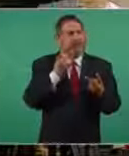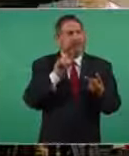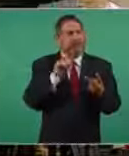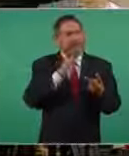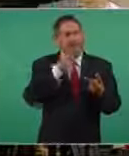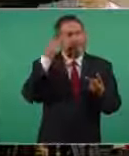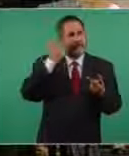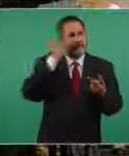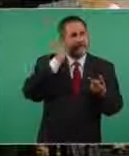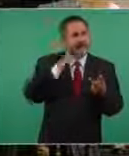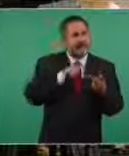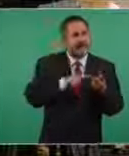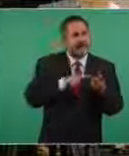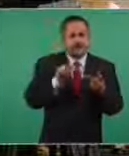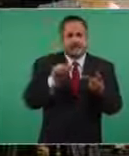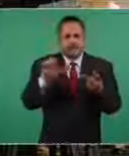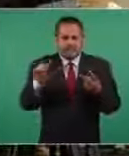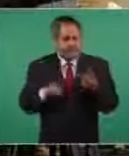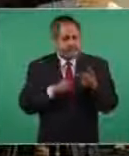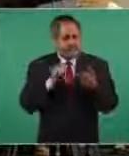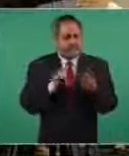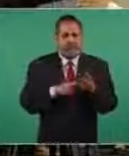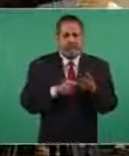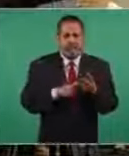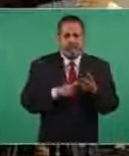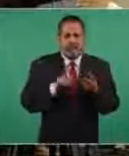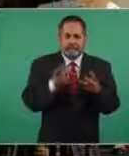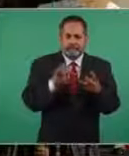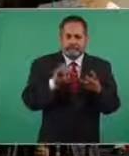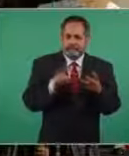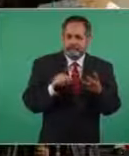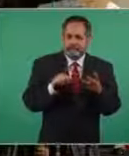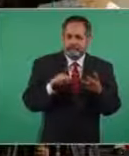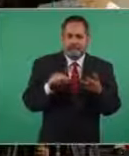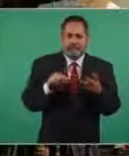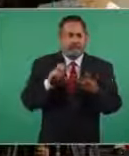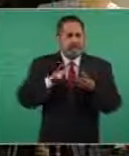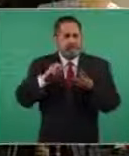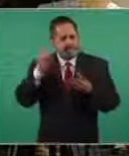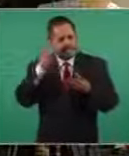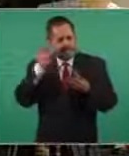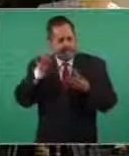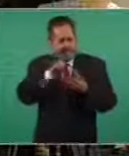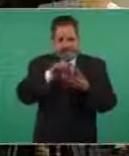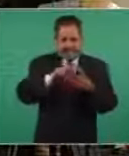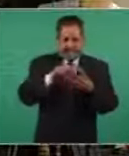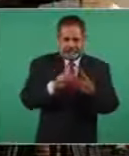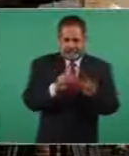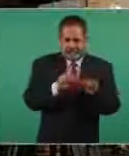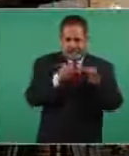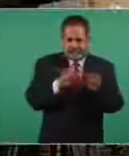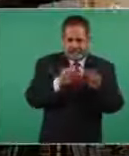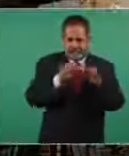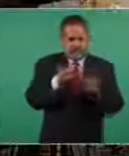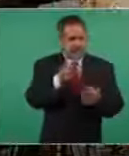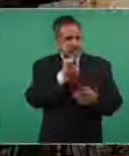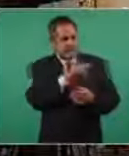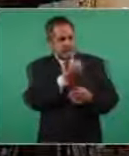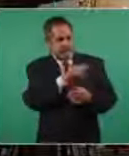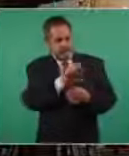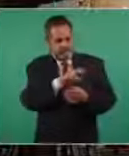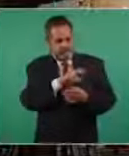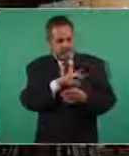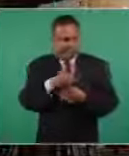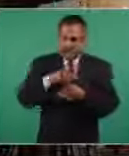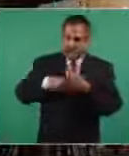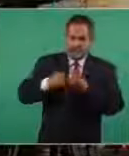de Pensionados y Jubilados, Fondo de Ahorro Magisterial de Ensenada. Ellos han estado